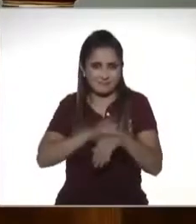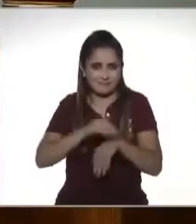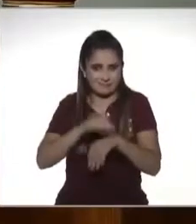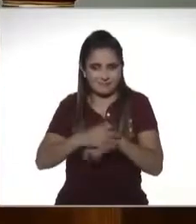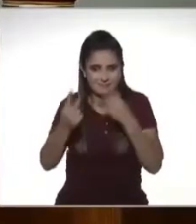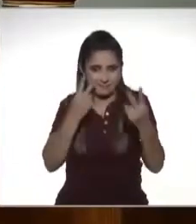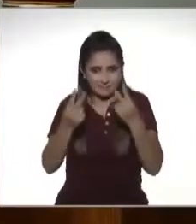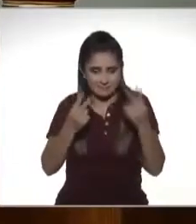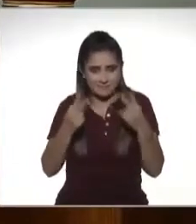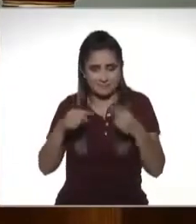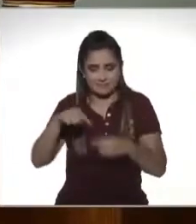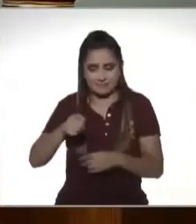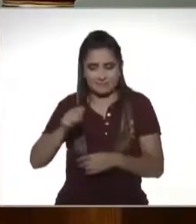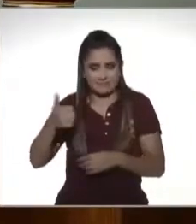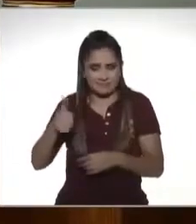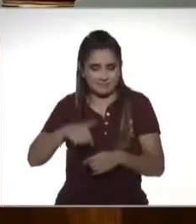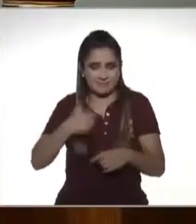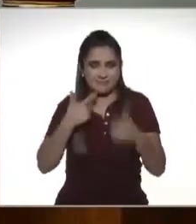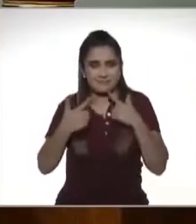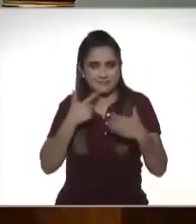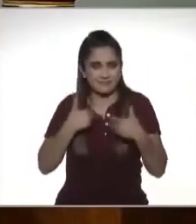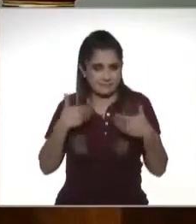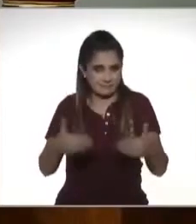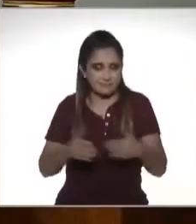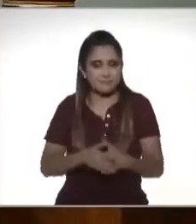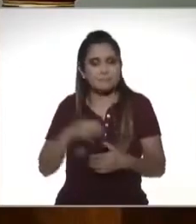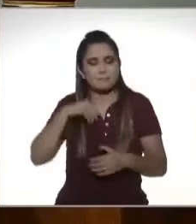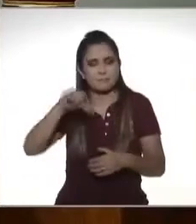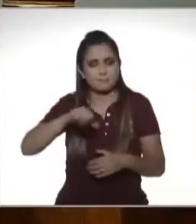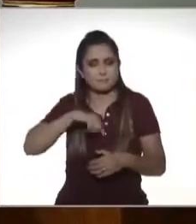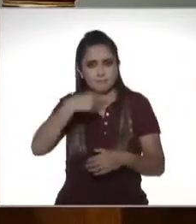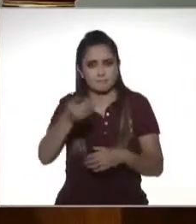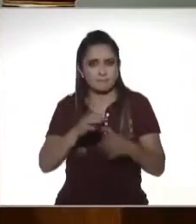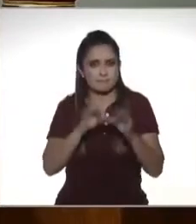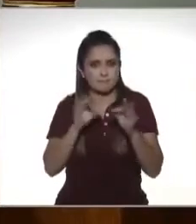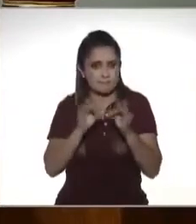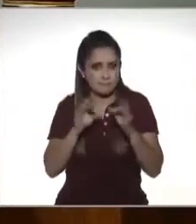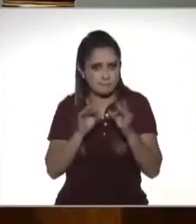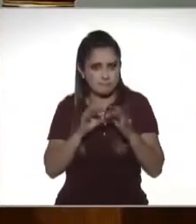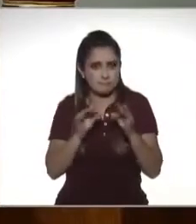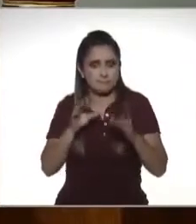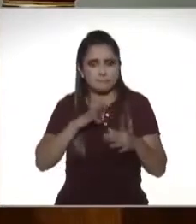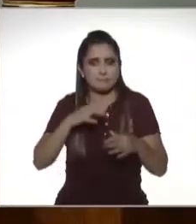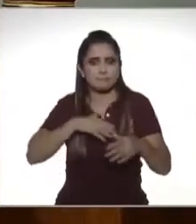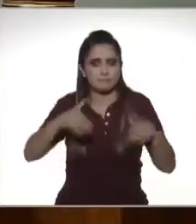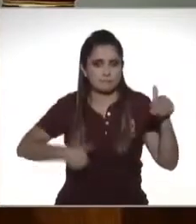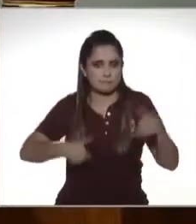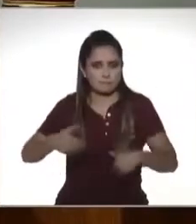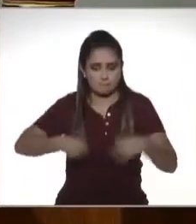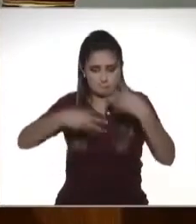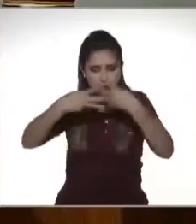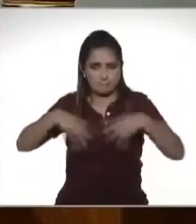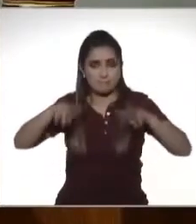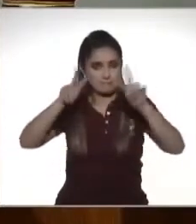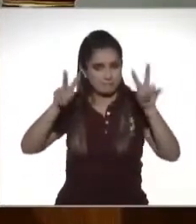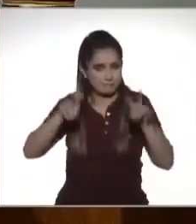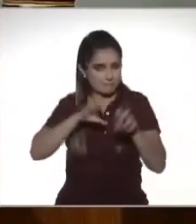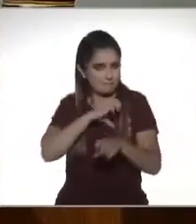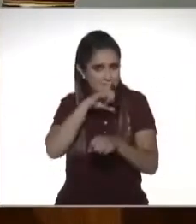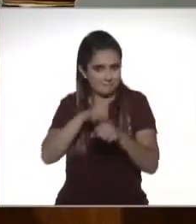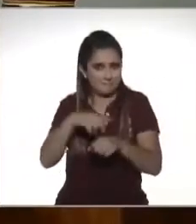amigas que nos siguen en el once aquí en diálogos en confianza hoy vamos a hablar de una obra que tiene un título muy peculiar